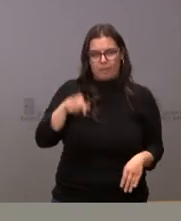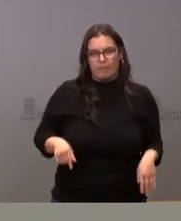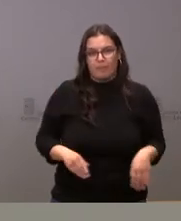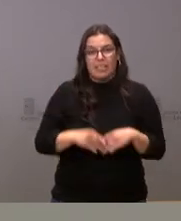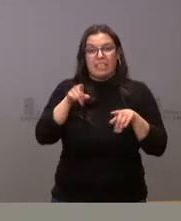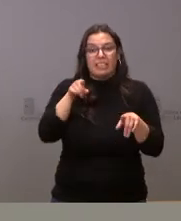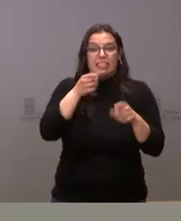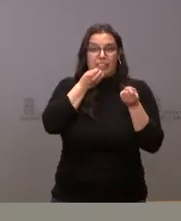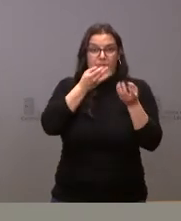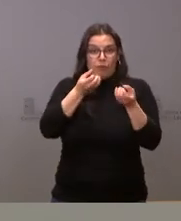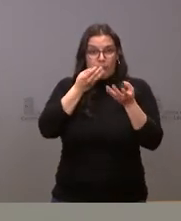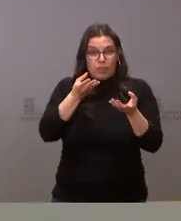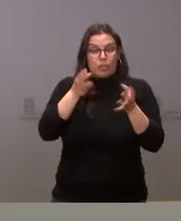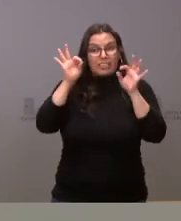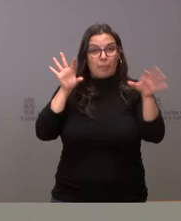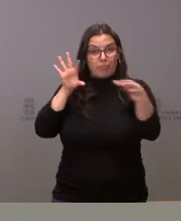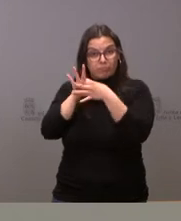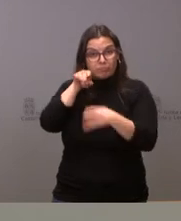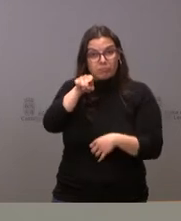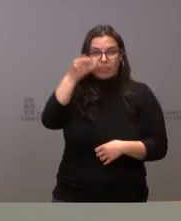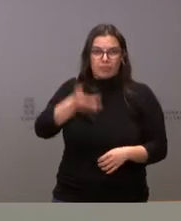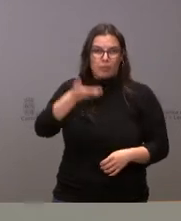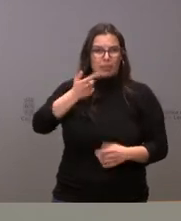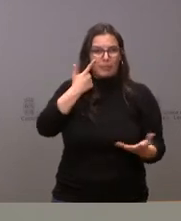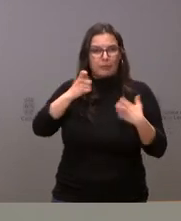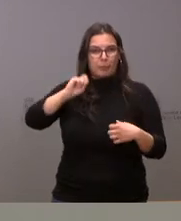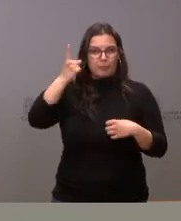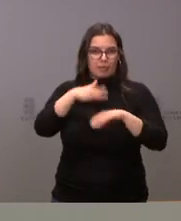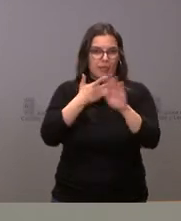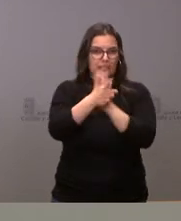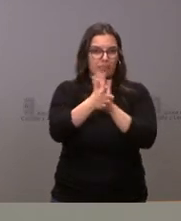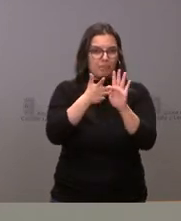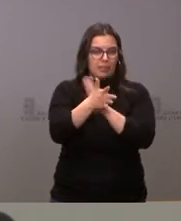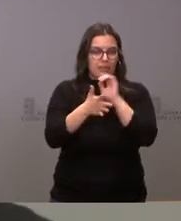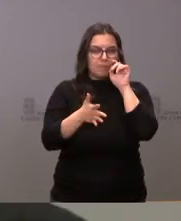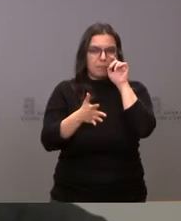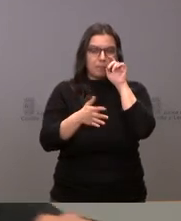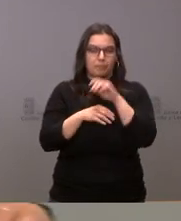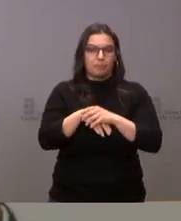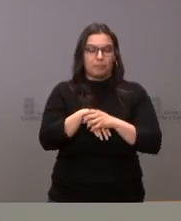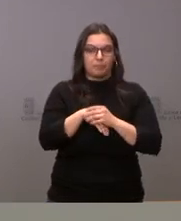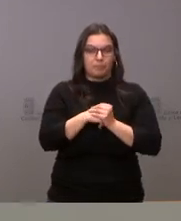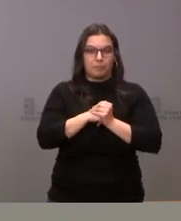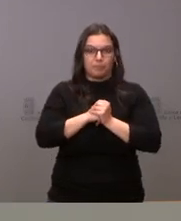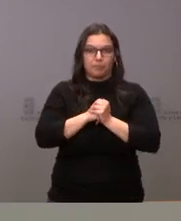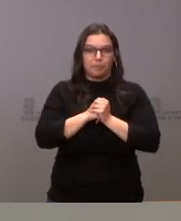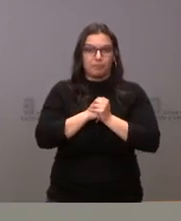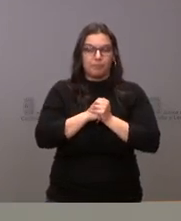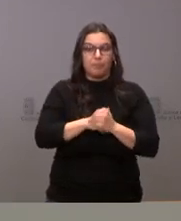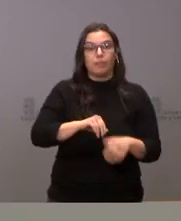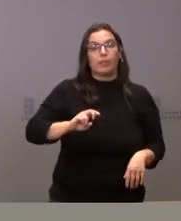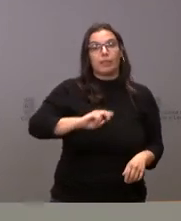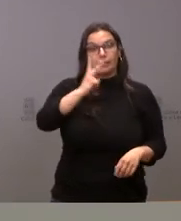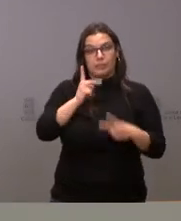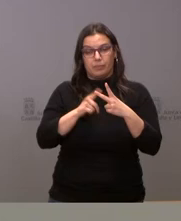informaciones de Ucrania más relevantes para señalarles en esta primera información. En segundo